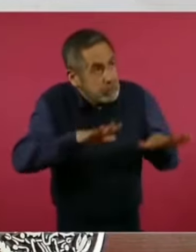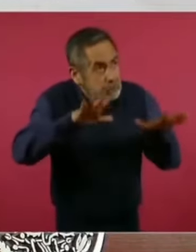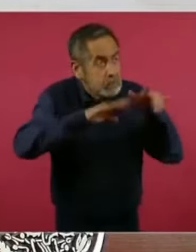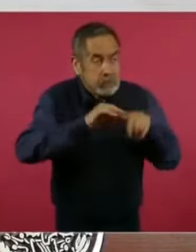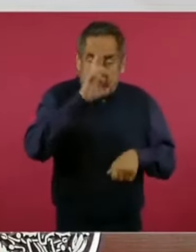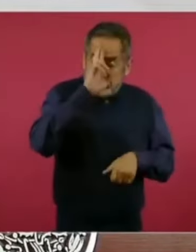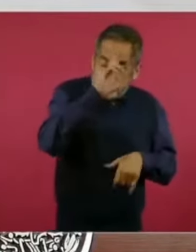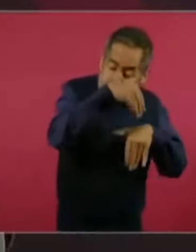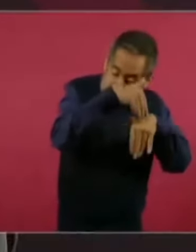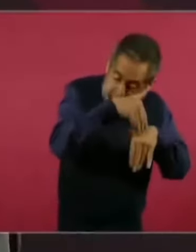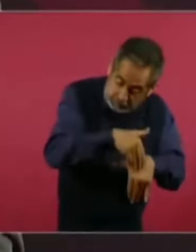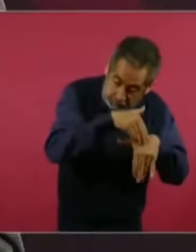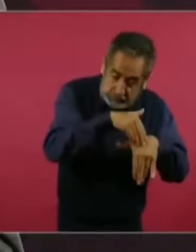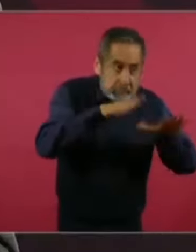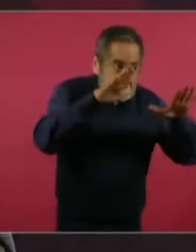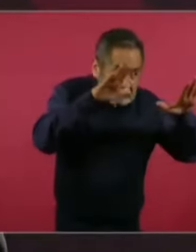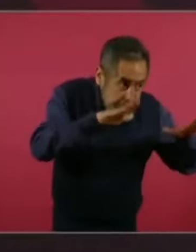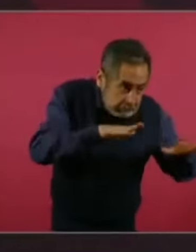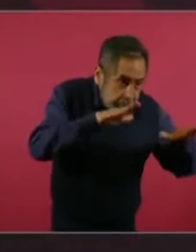oh,